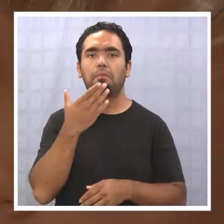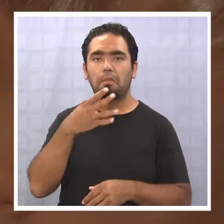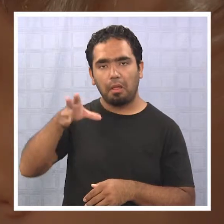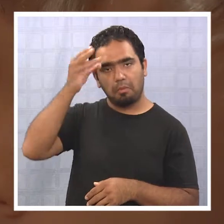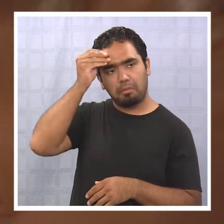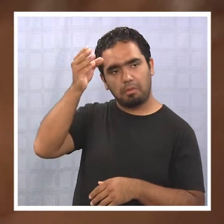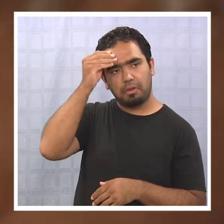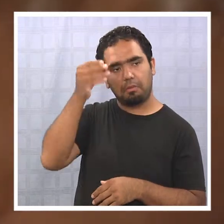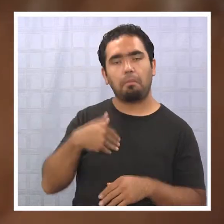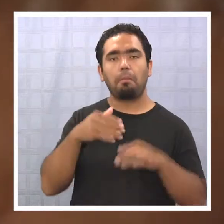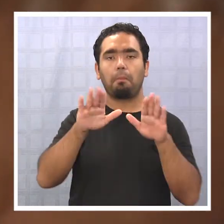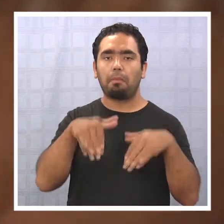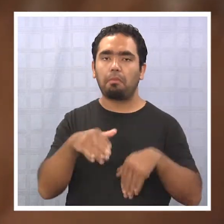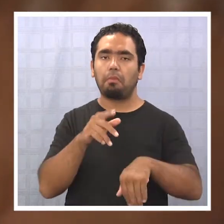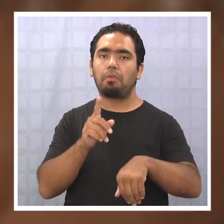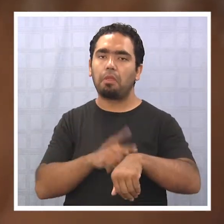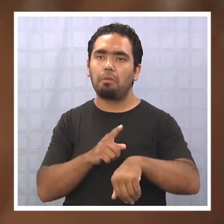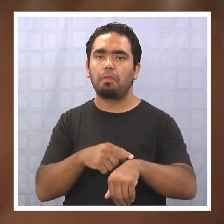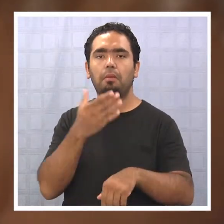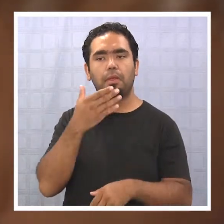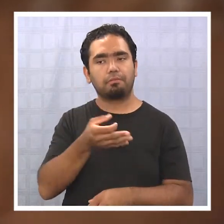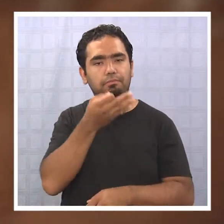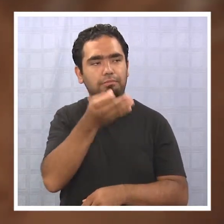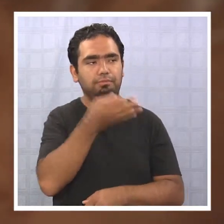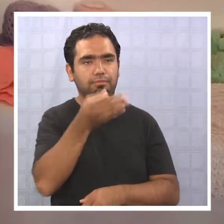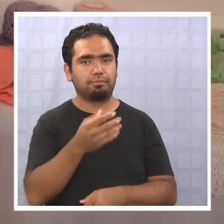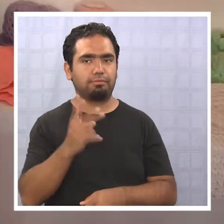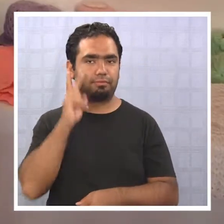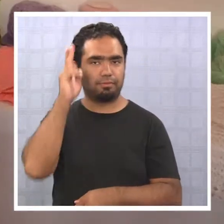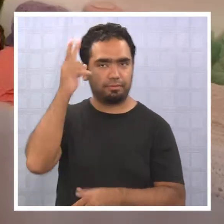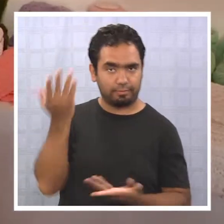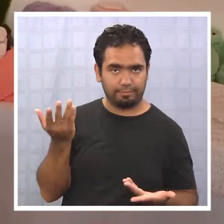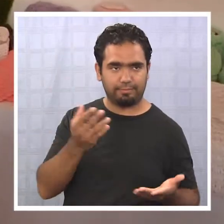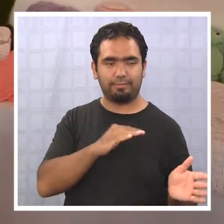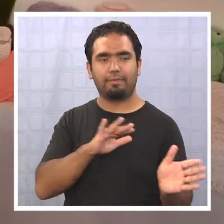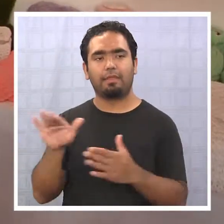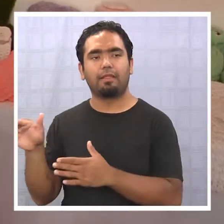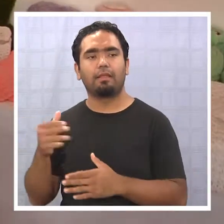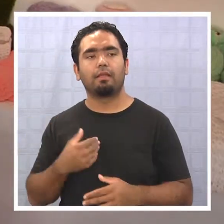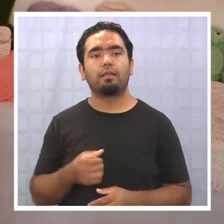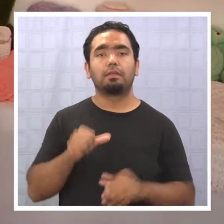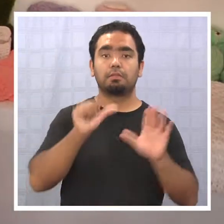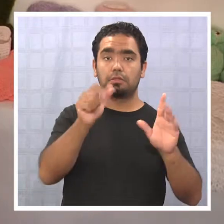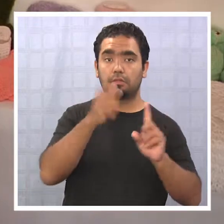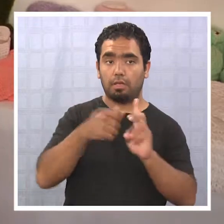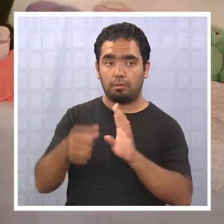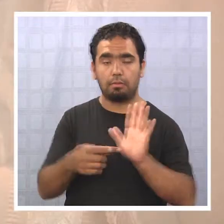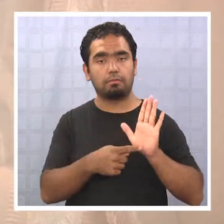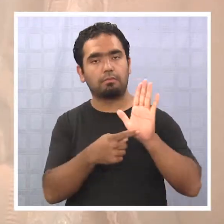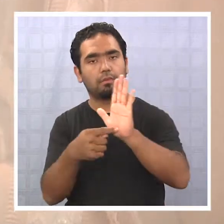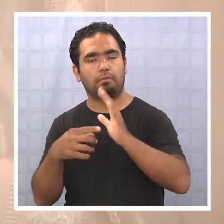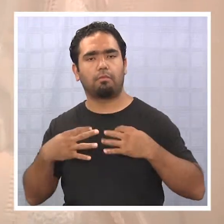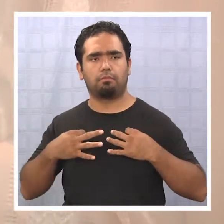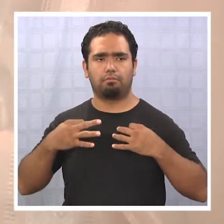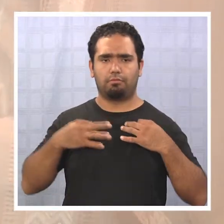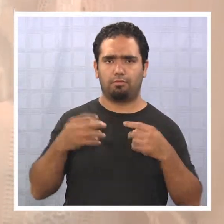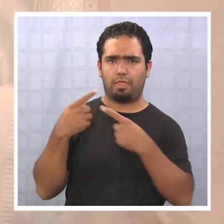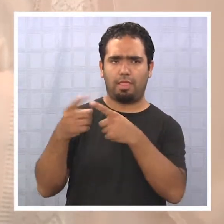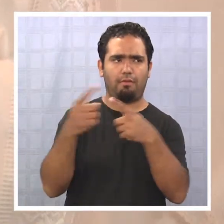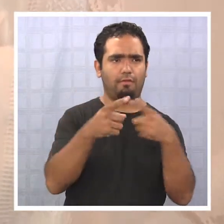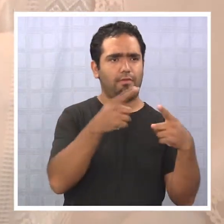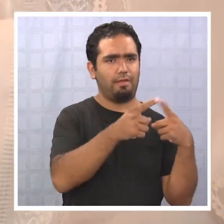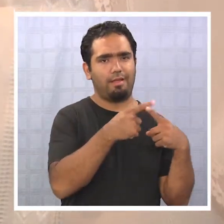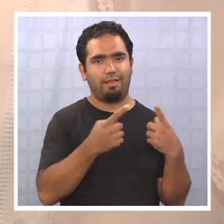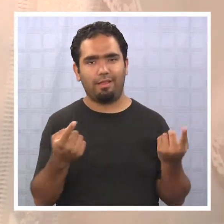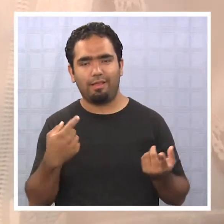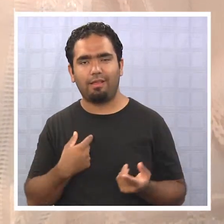entretención y para aprendizaje y al mismo tiempo nos acordábamos de lo ajeno. Luego de seis meses exponen